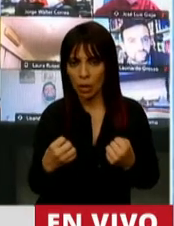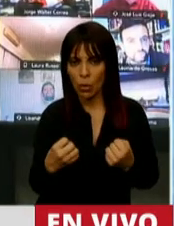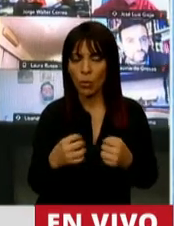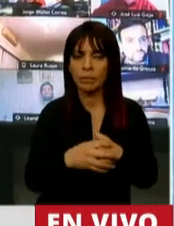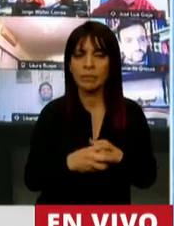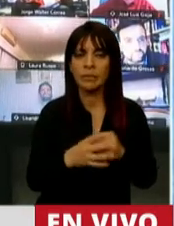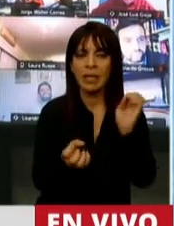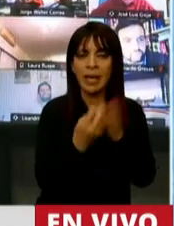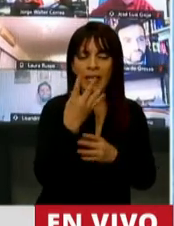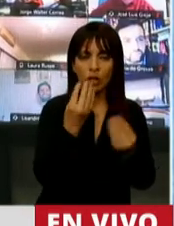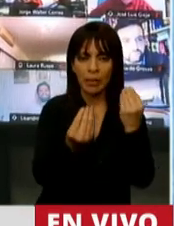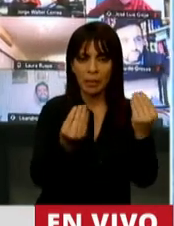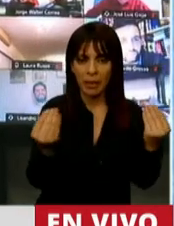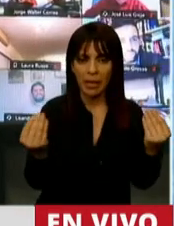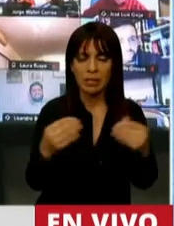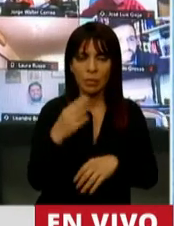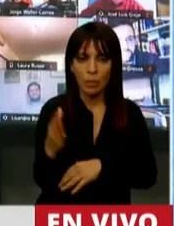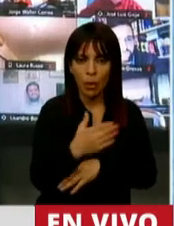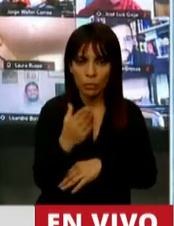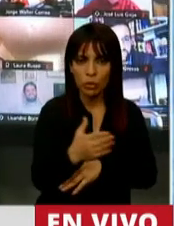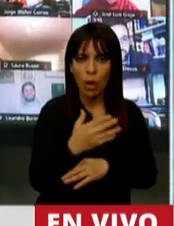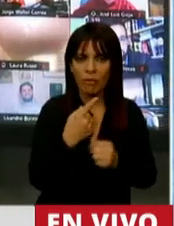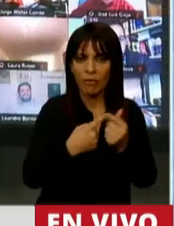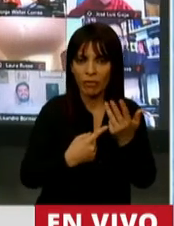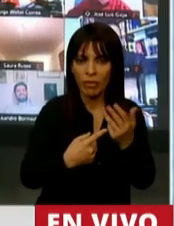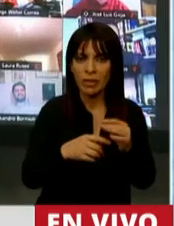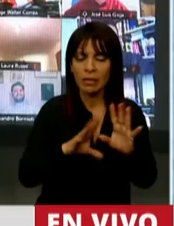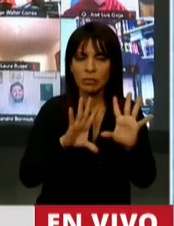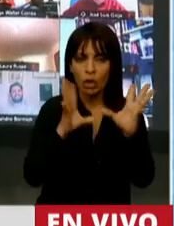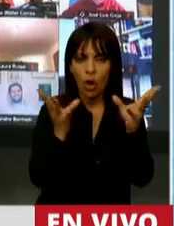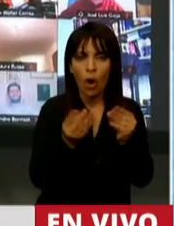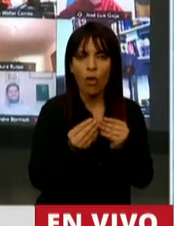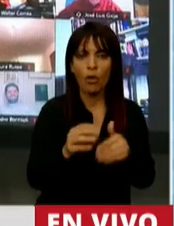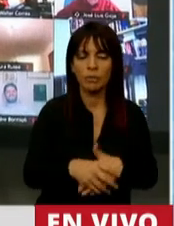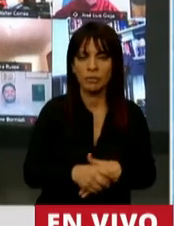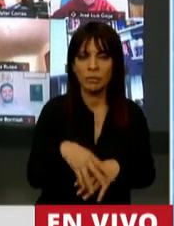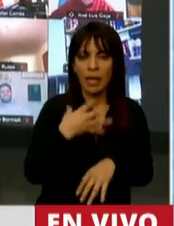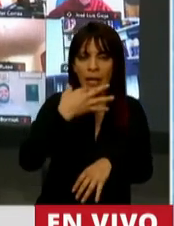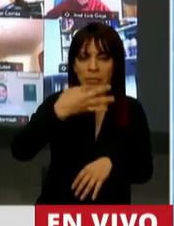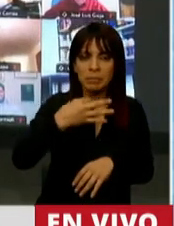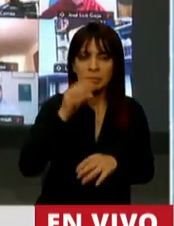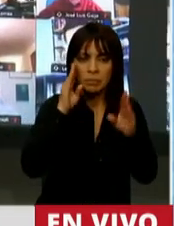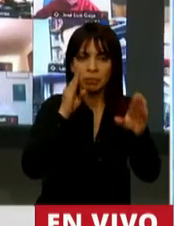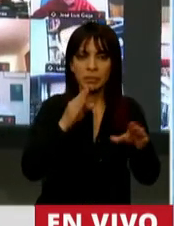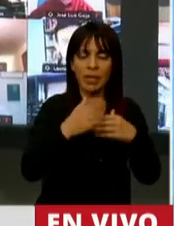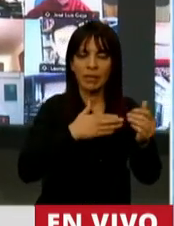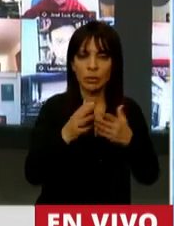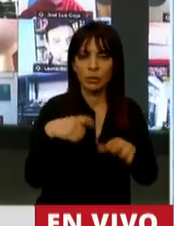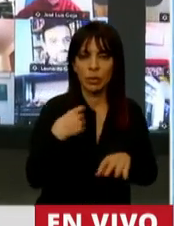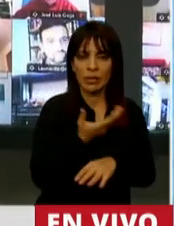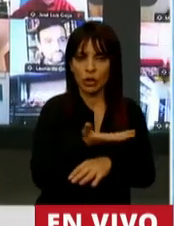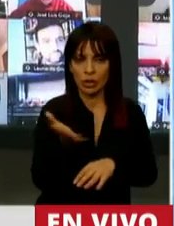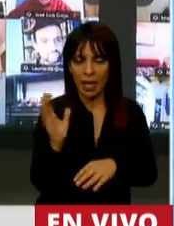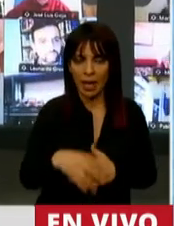generación de empleo, la reactivación productiva y sobre todo una inversión real en lo que es la infraestructura social y